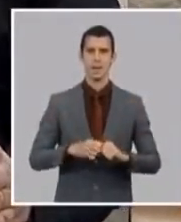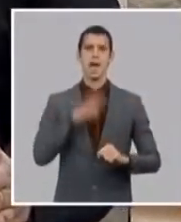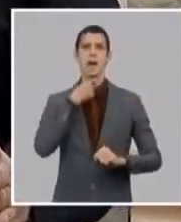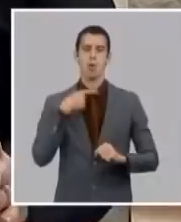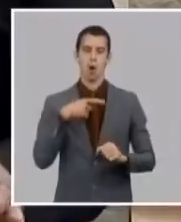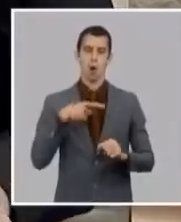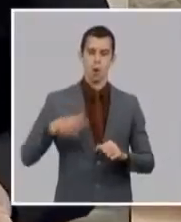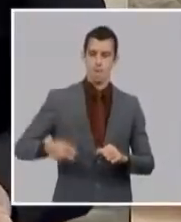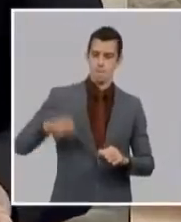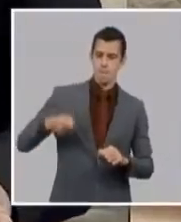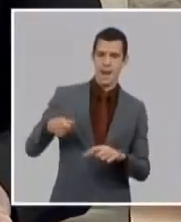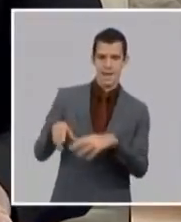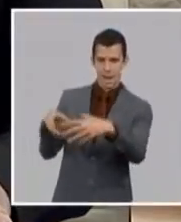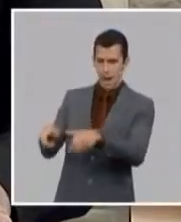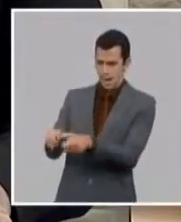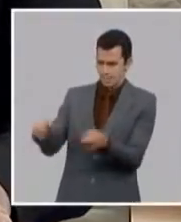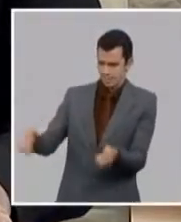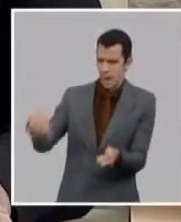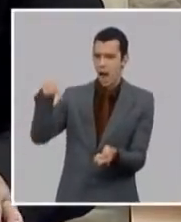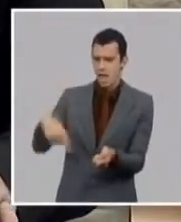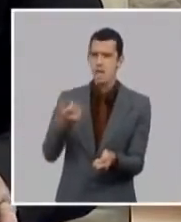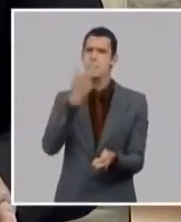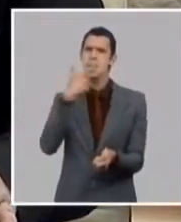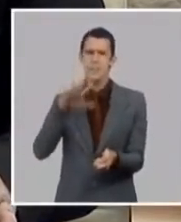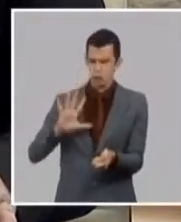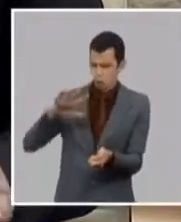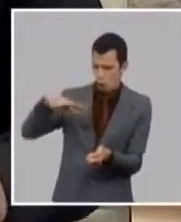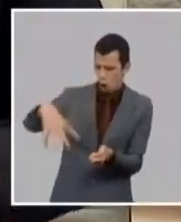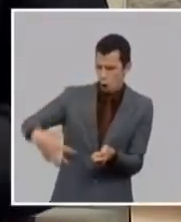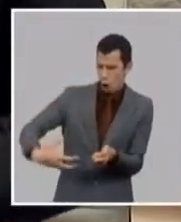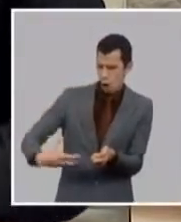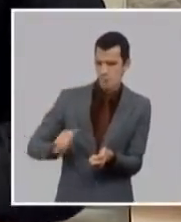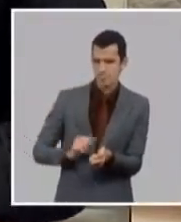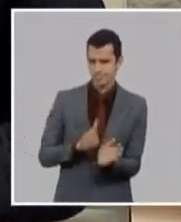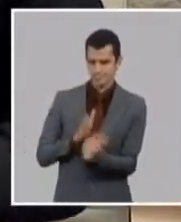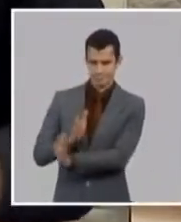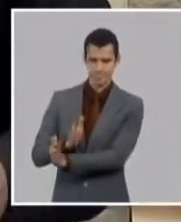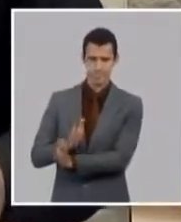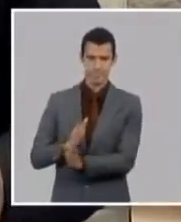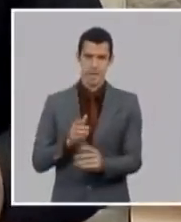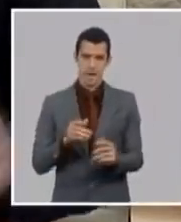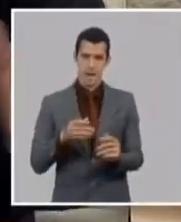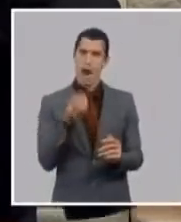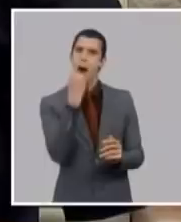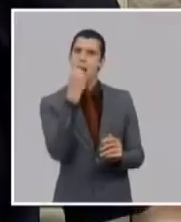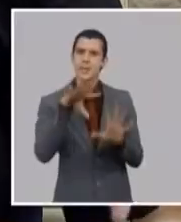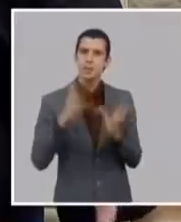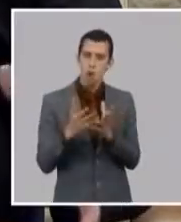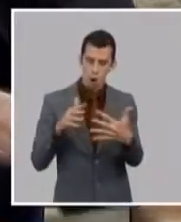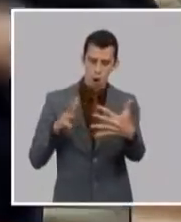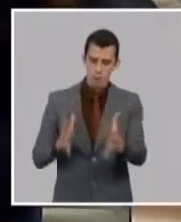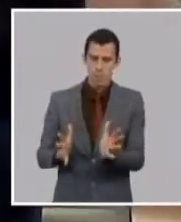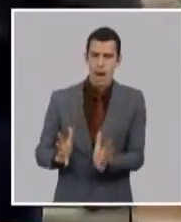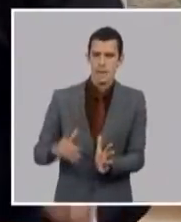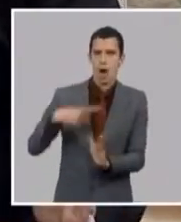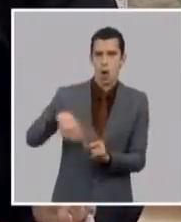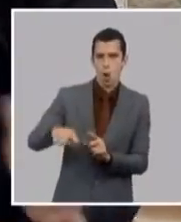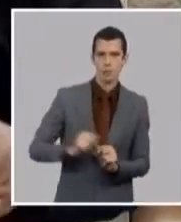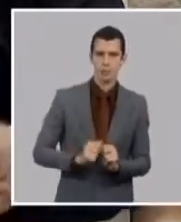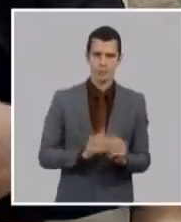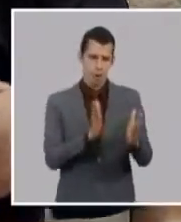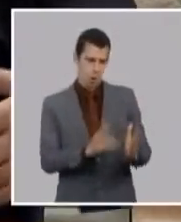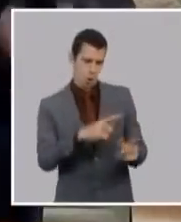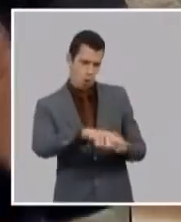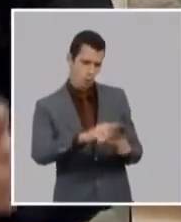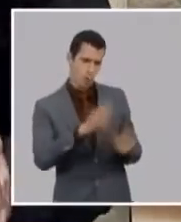aseo y los productos alimenticios es decir esta medida la estamos probando para todo equipaje que usted